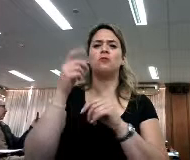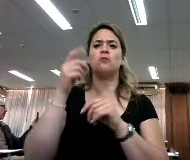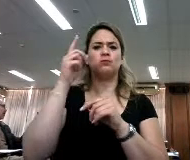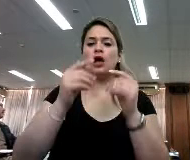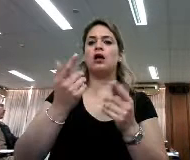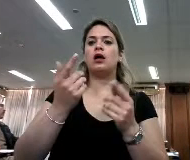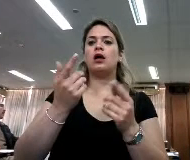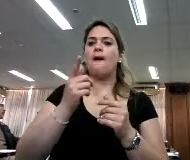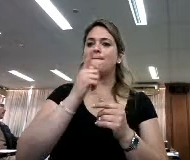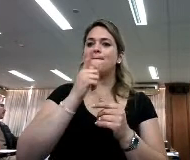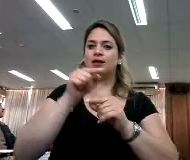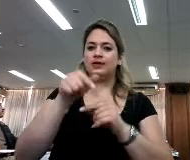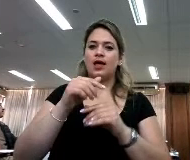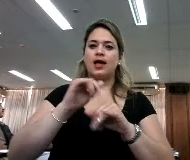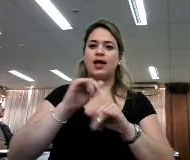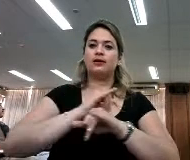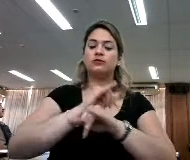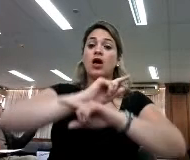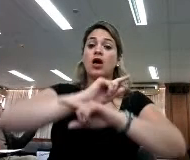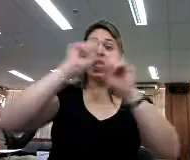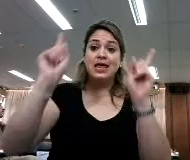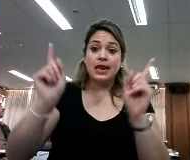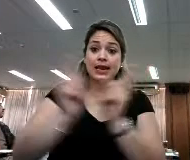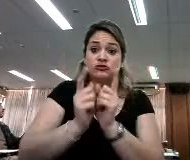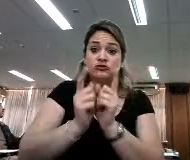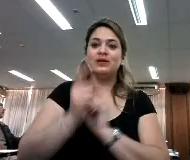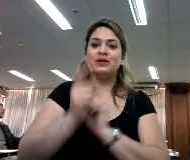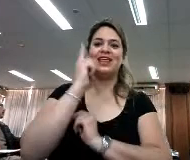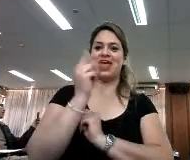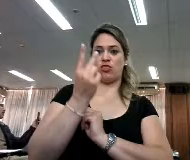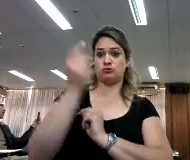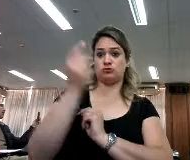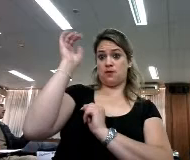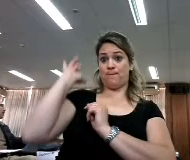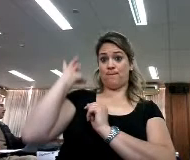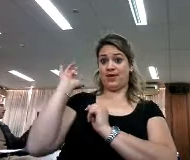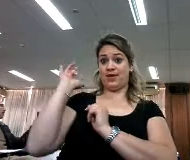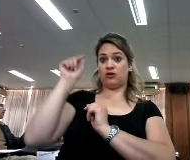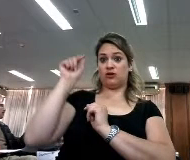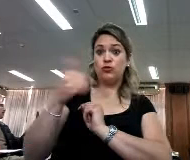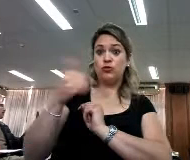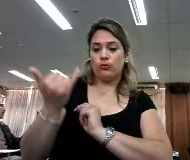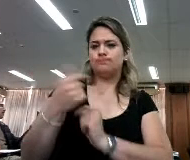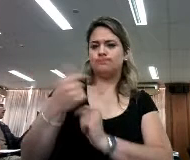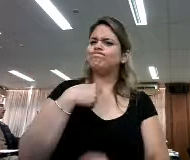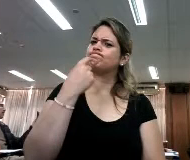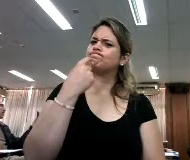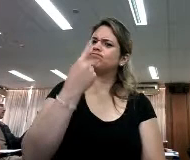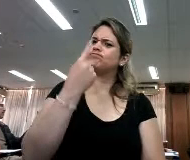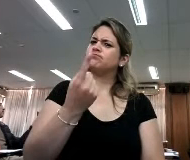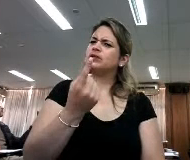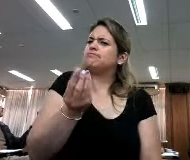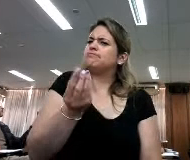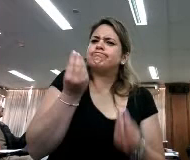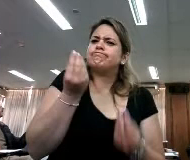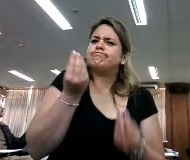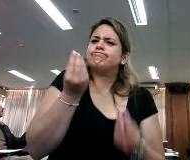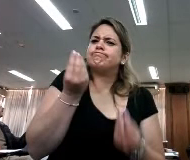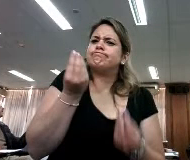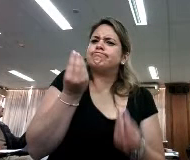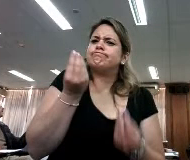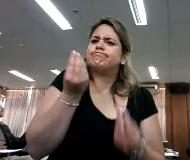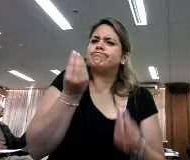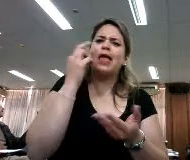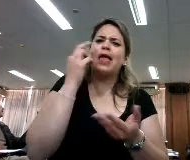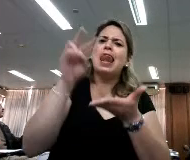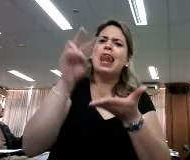como un poco un resumen de todo lo que hemos estado viendo estos dos días, pero yo me quise hacer la pregunta, ¿qué es leer? y ahí es donde entramos